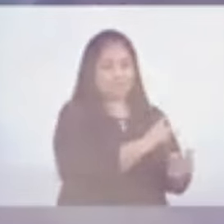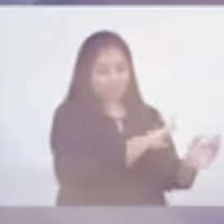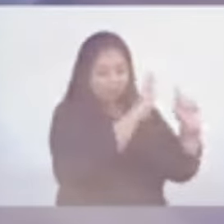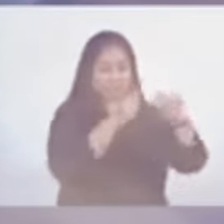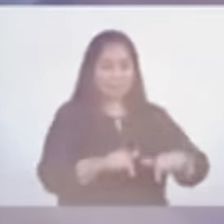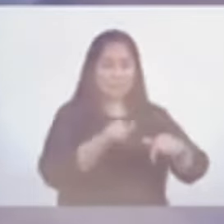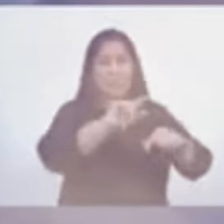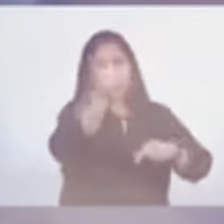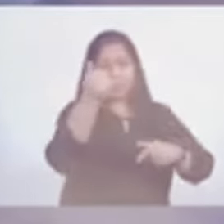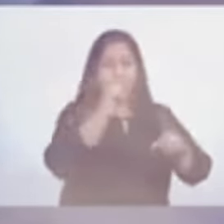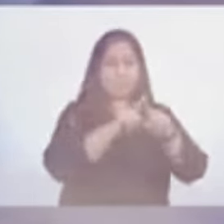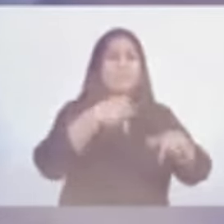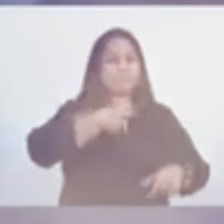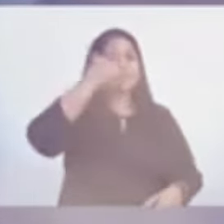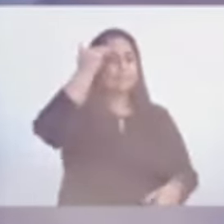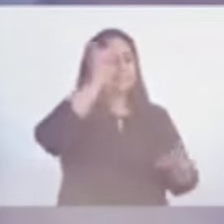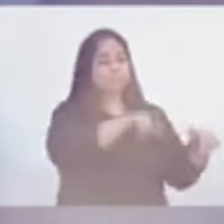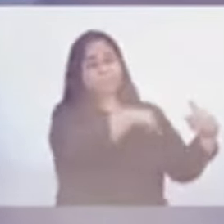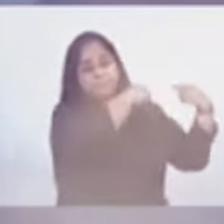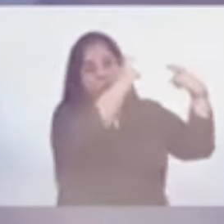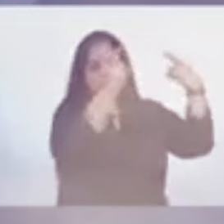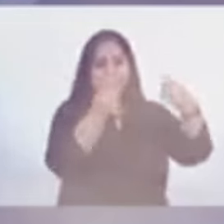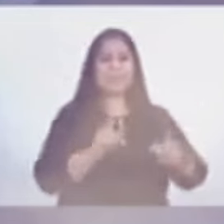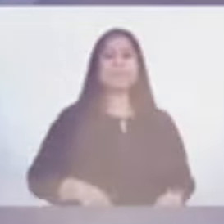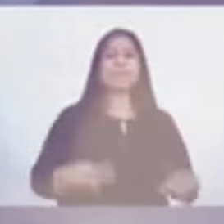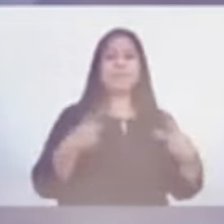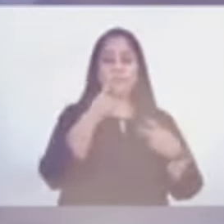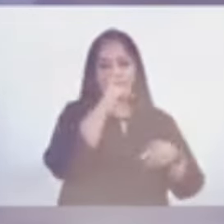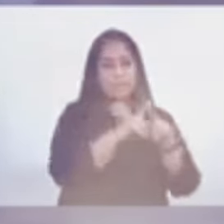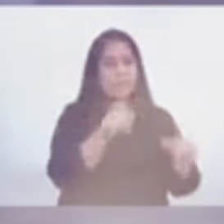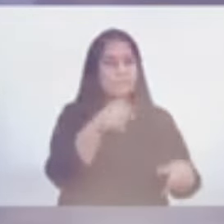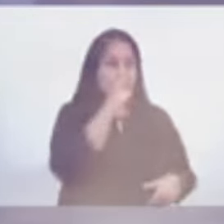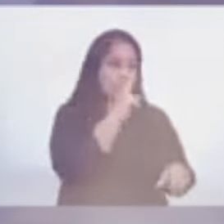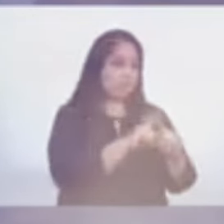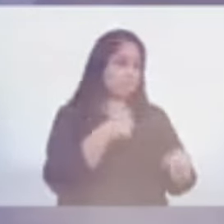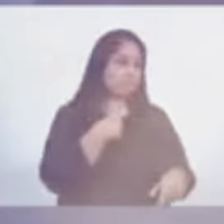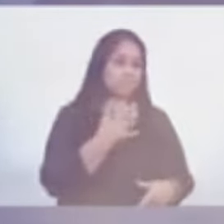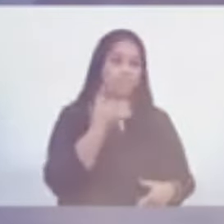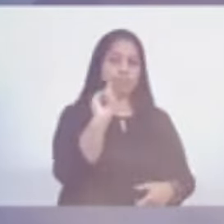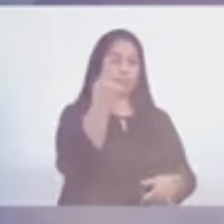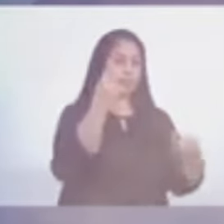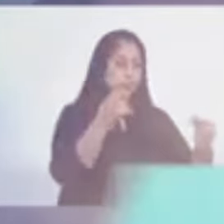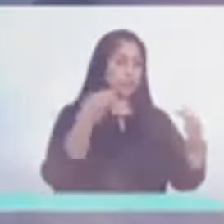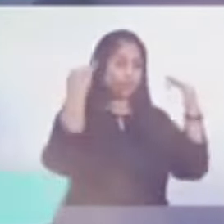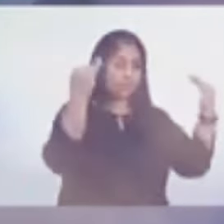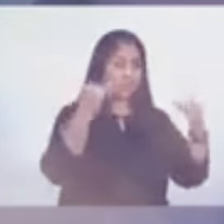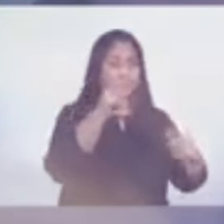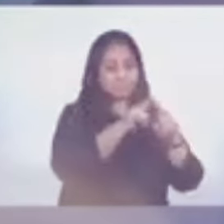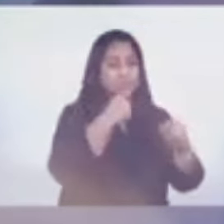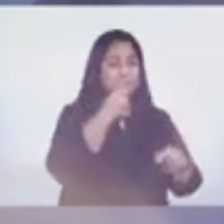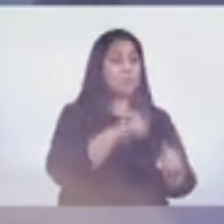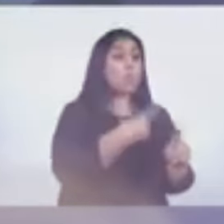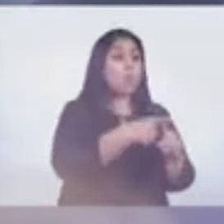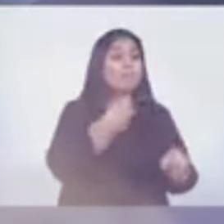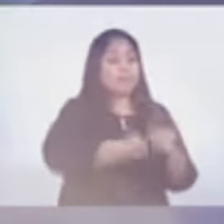conciencia la he tenido siempre a lo largo de mi vida, inclusive mi primera profesión fue cuando